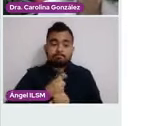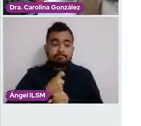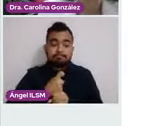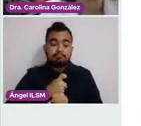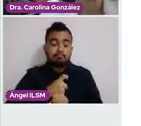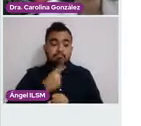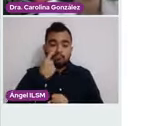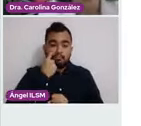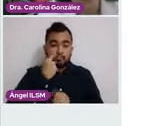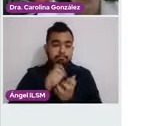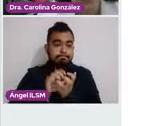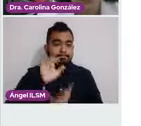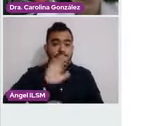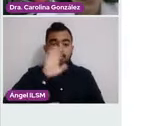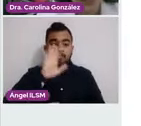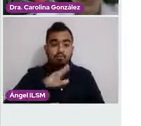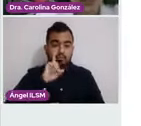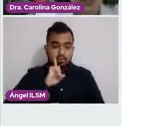¿La que sigue?